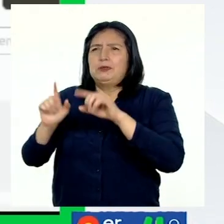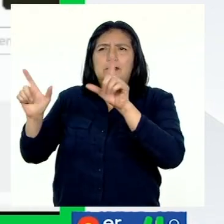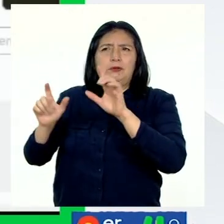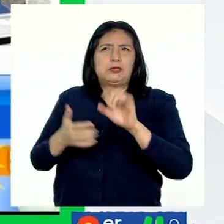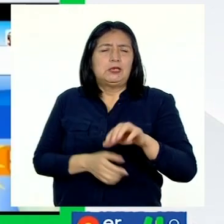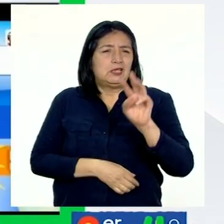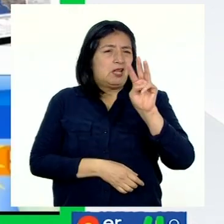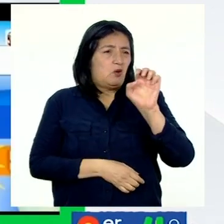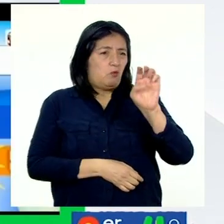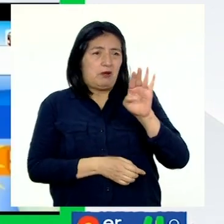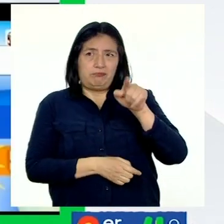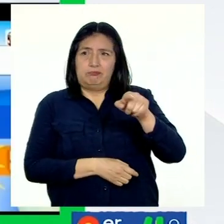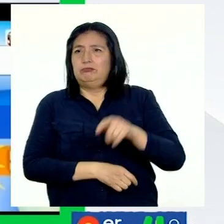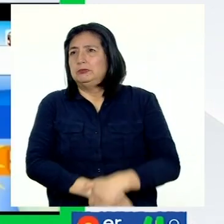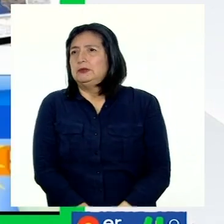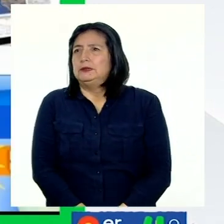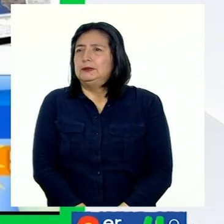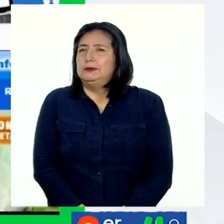página web, como estos.